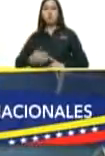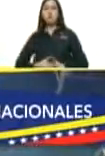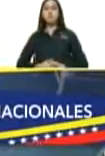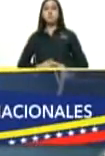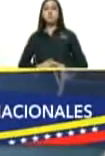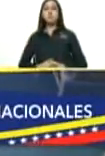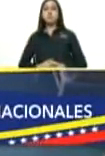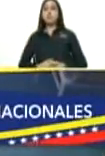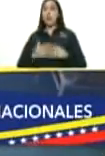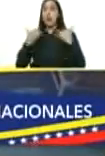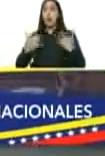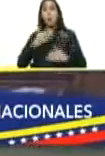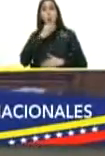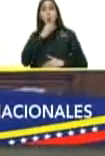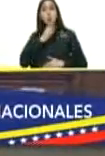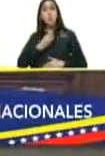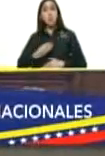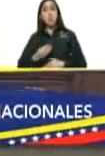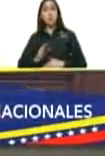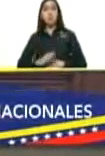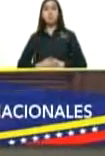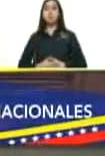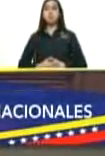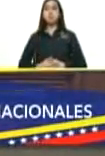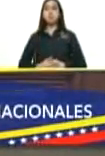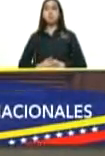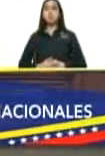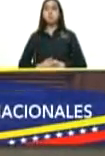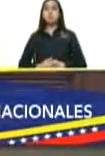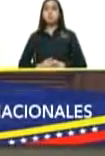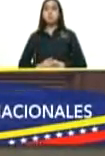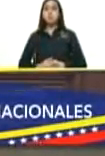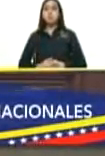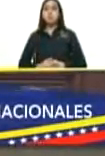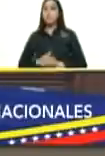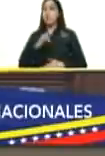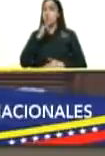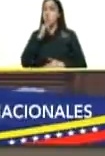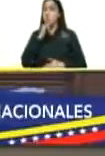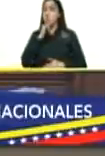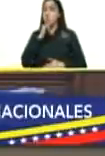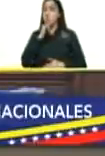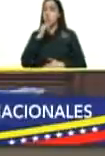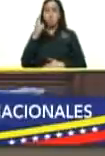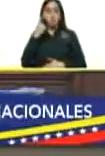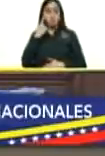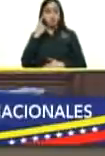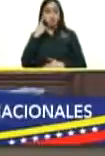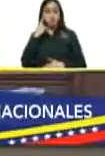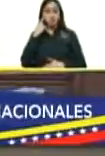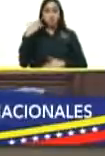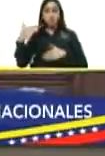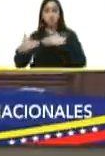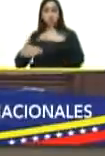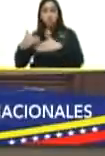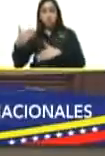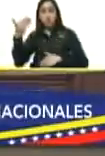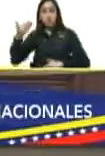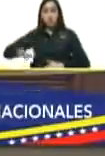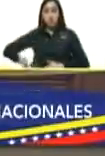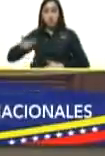ahora en diciembre voy a voy a dar un mensaje al país en estos días importante